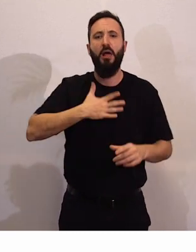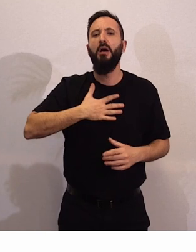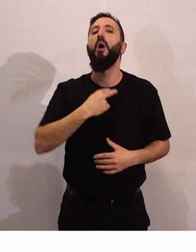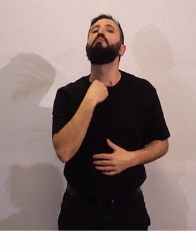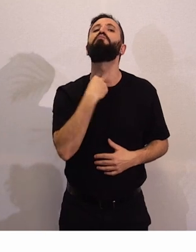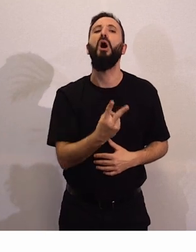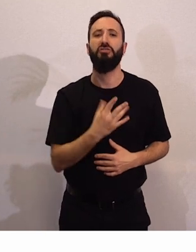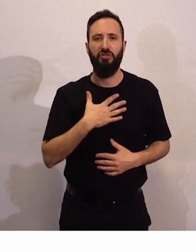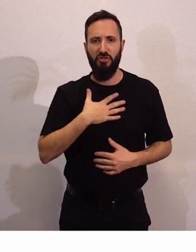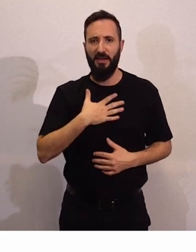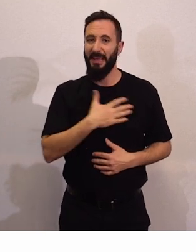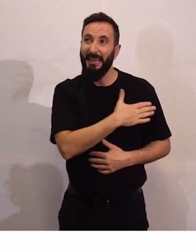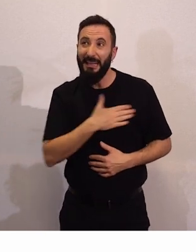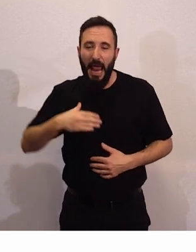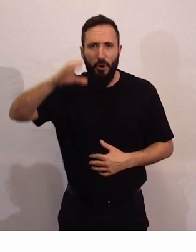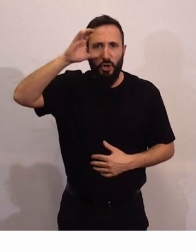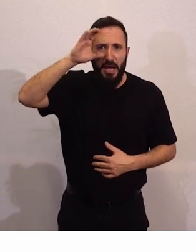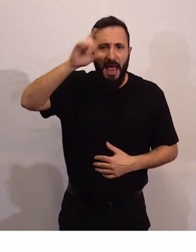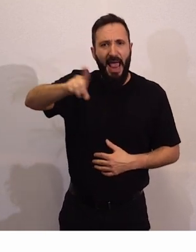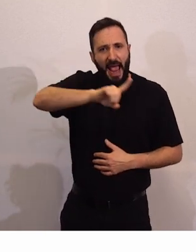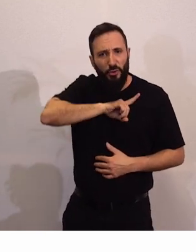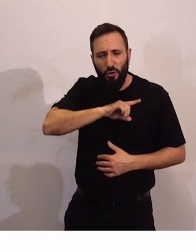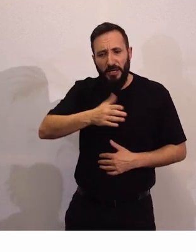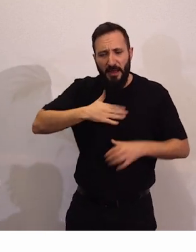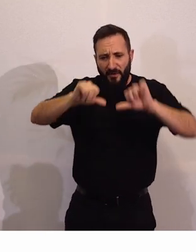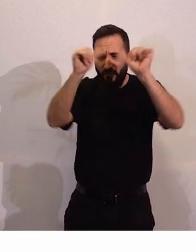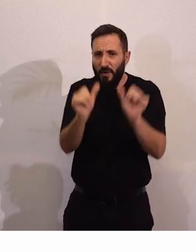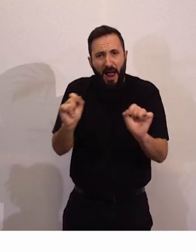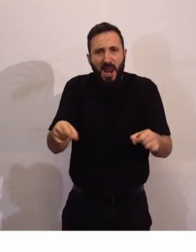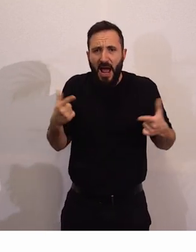y queremos que se escuche tal y como suena